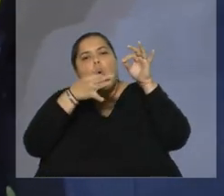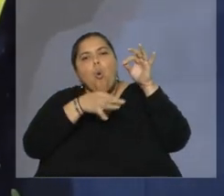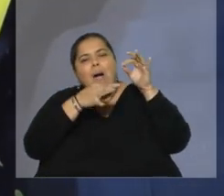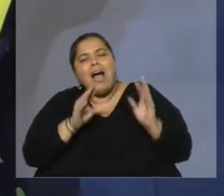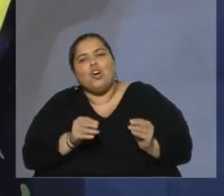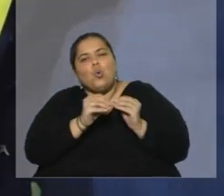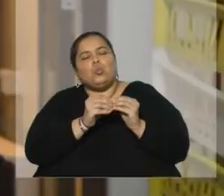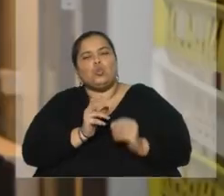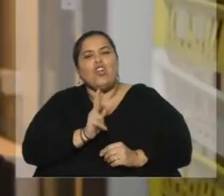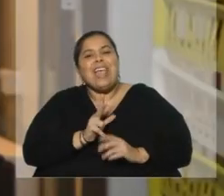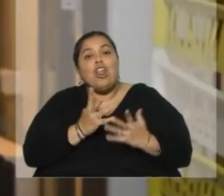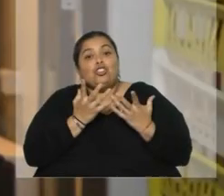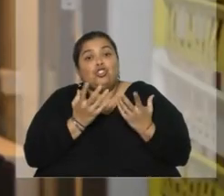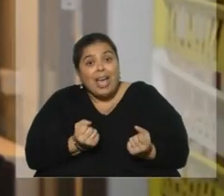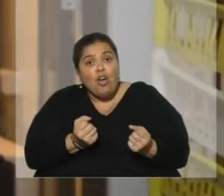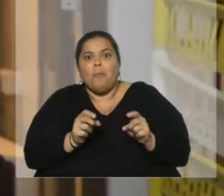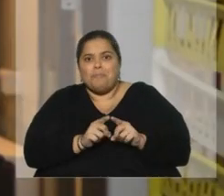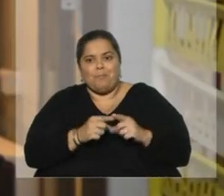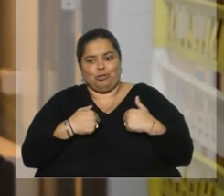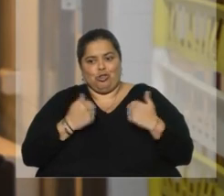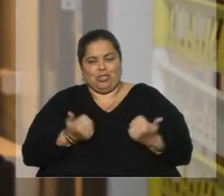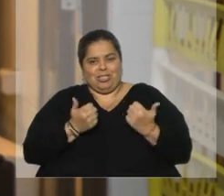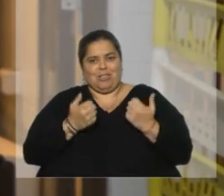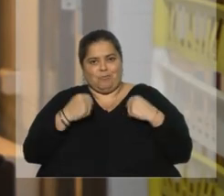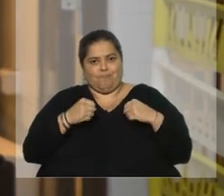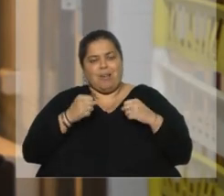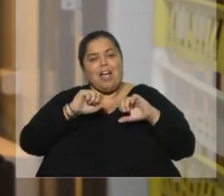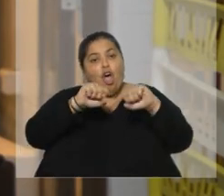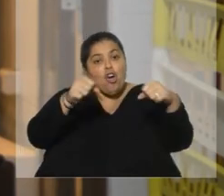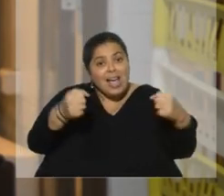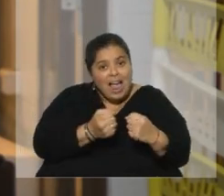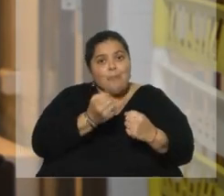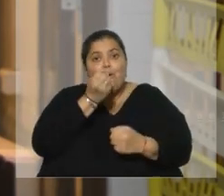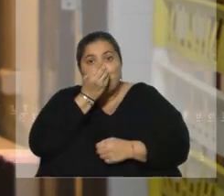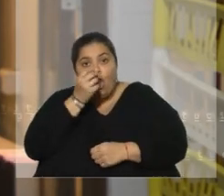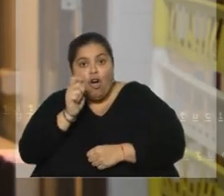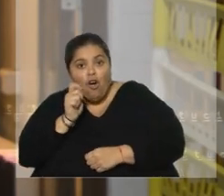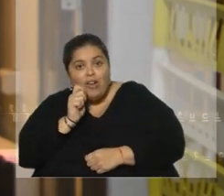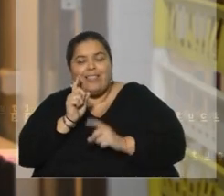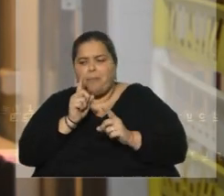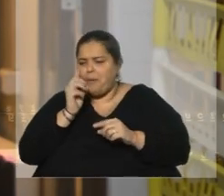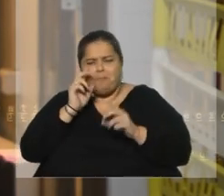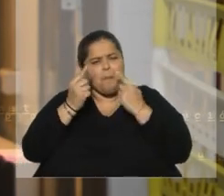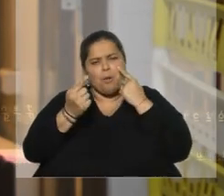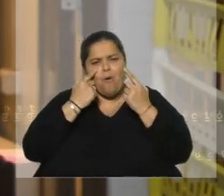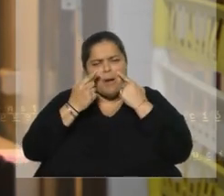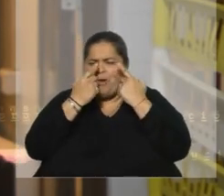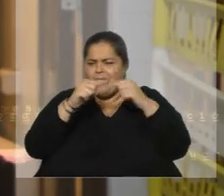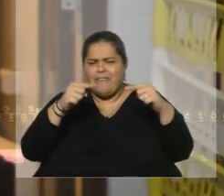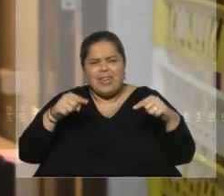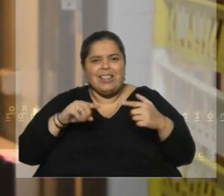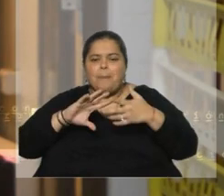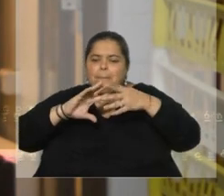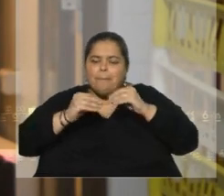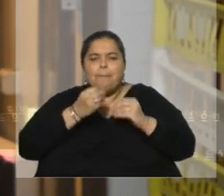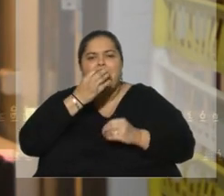fueran fermentando. Hicimos los mismos ensayos con las flores, congelamos flores con hielo seco, también con nitrógeno. Hemos probado distintas cosas para ir mejorando